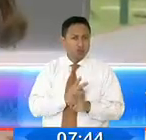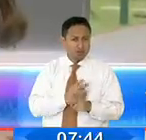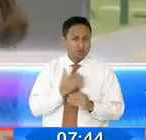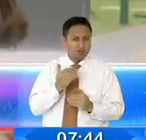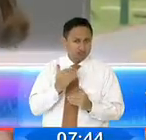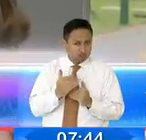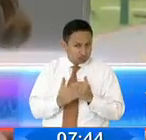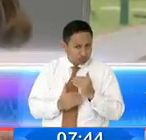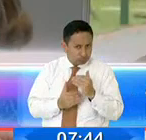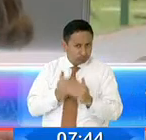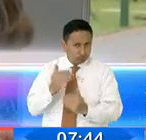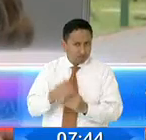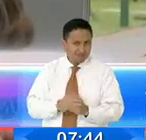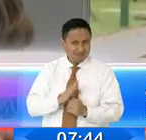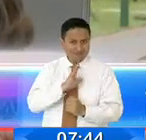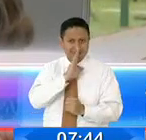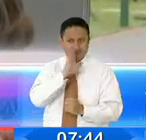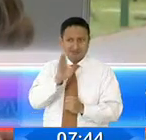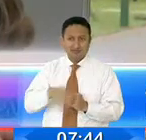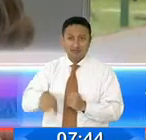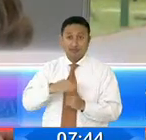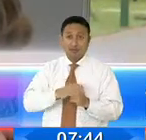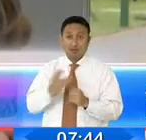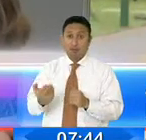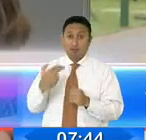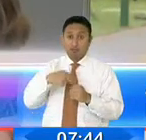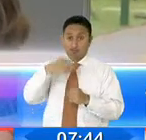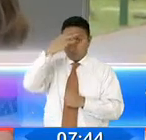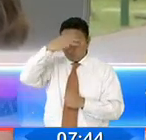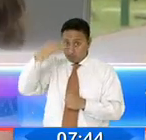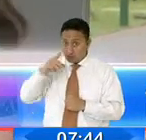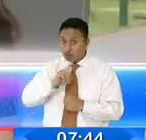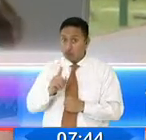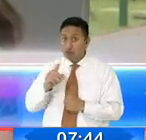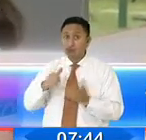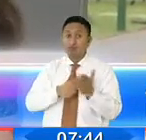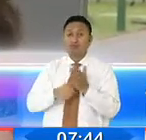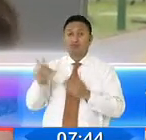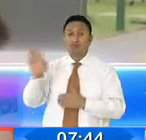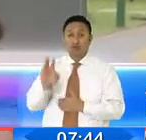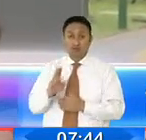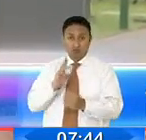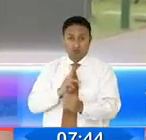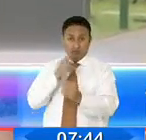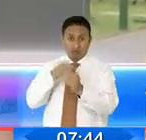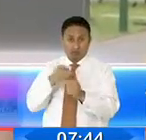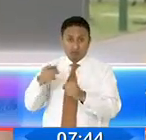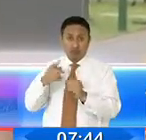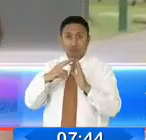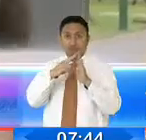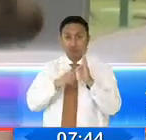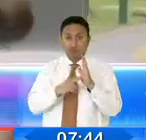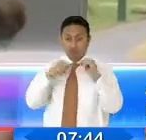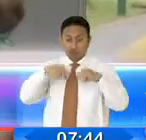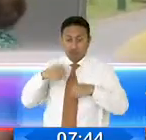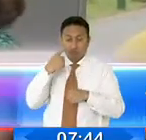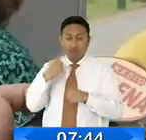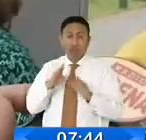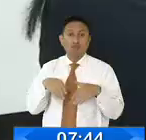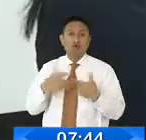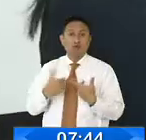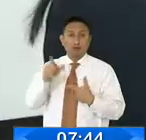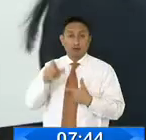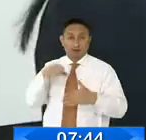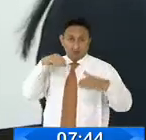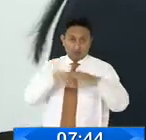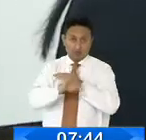y siempre con una participación que no es solamente migración, es también salud. Se está analizando qué requisitos, respecto de pruebas, solicitar.